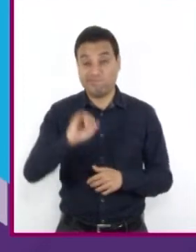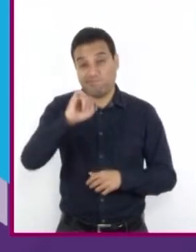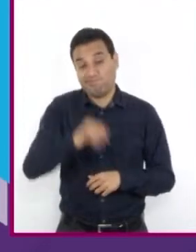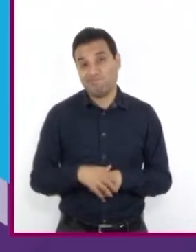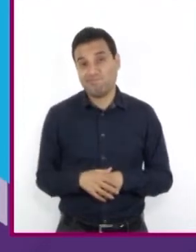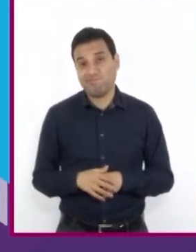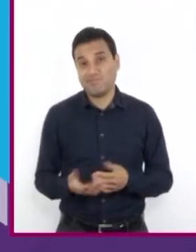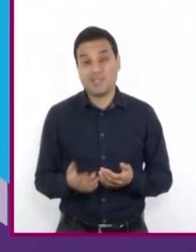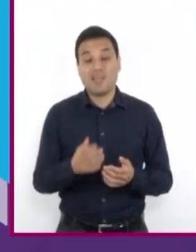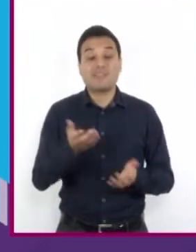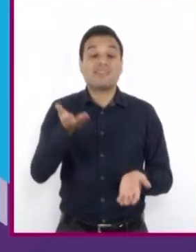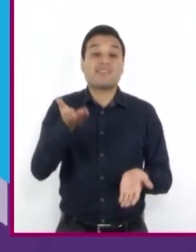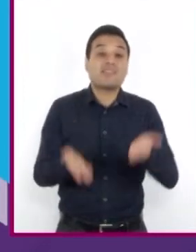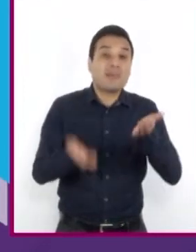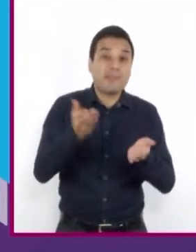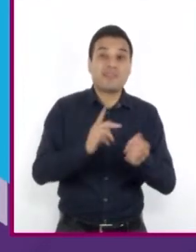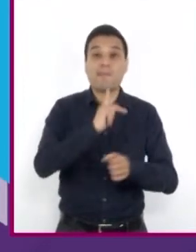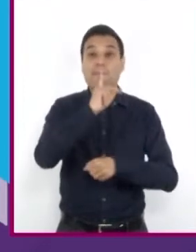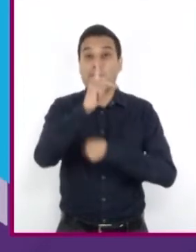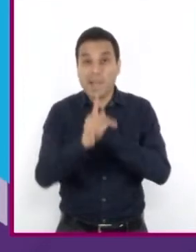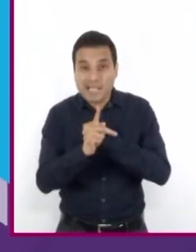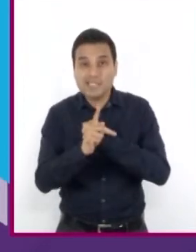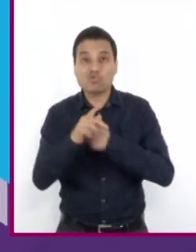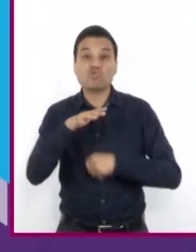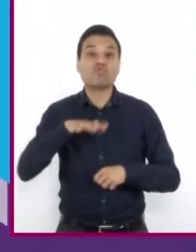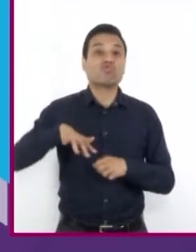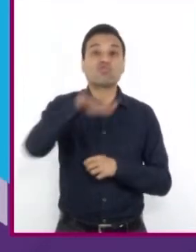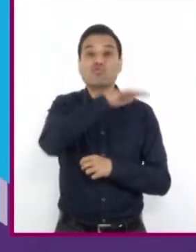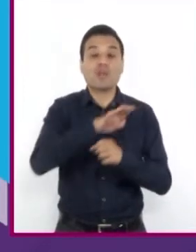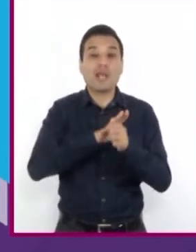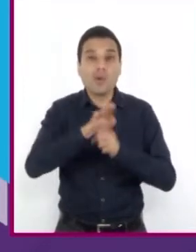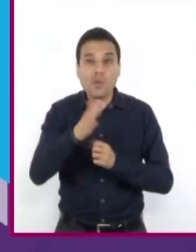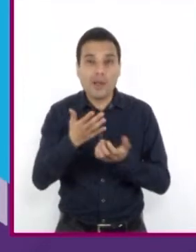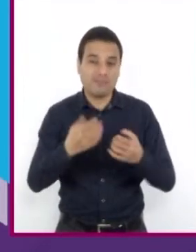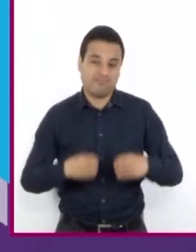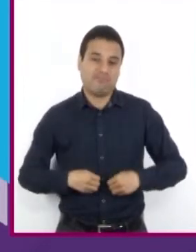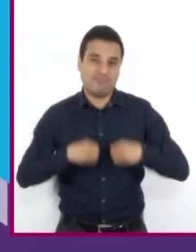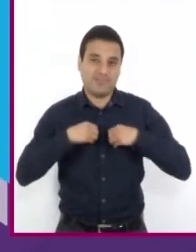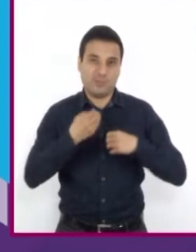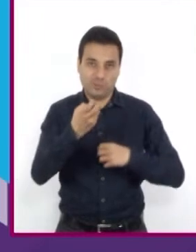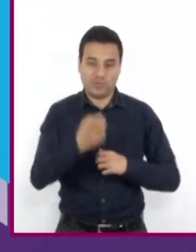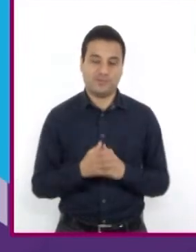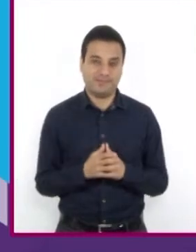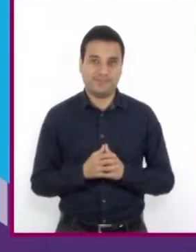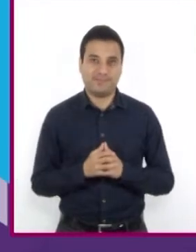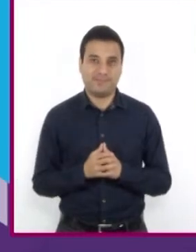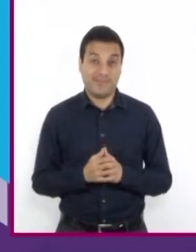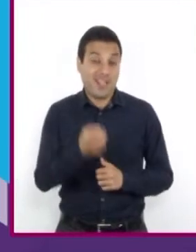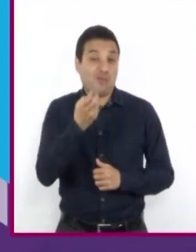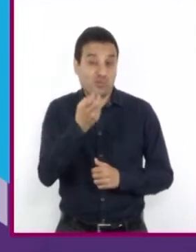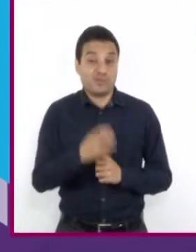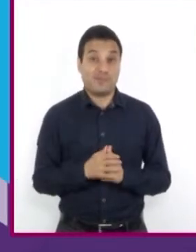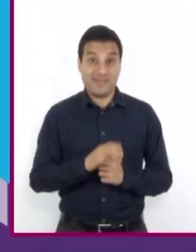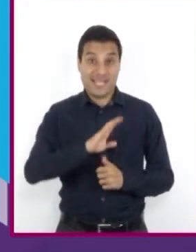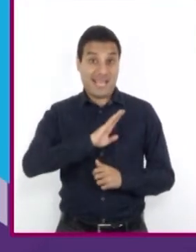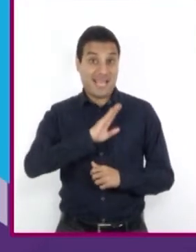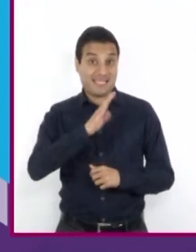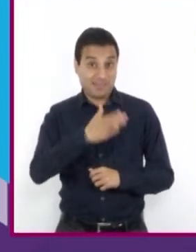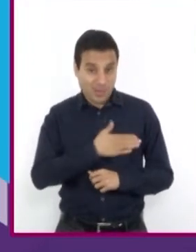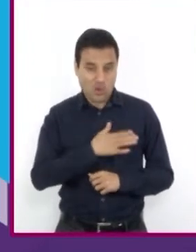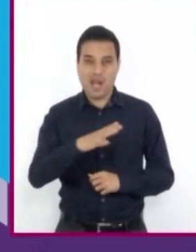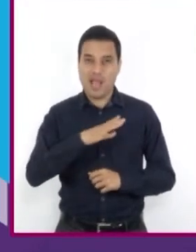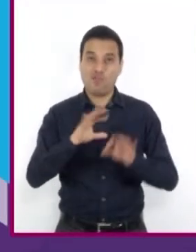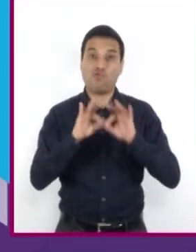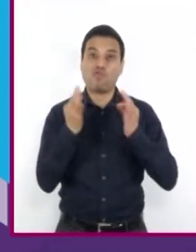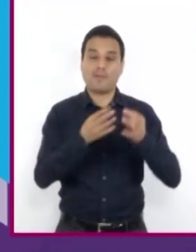dependerá del país y la zona en que vive cada persona. Por eso hay tanta diferencia en expresiones, en